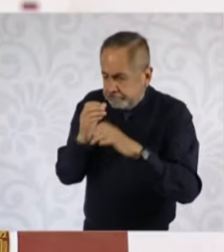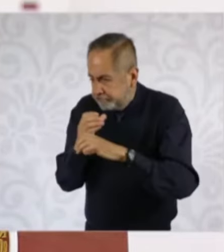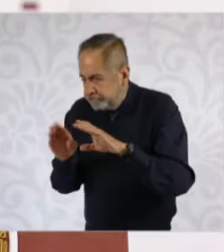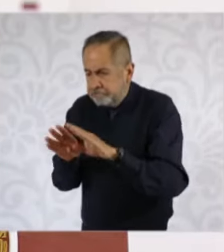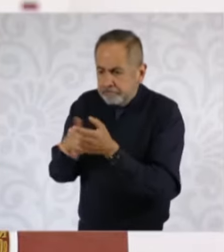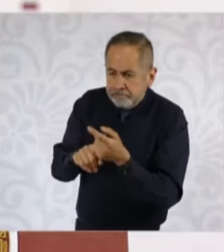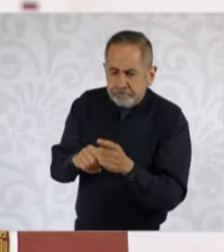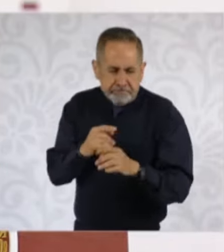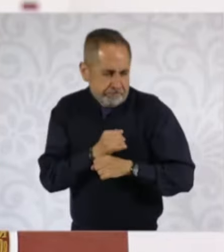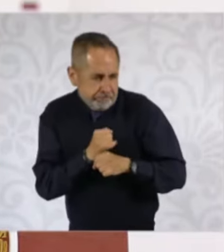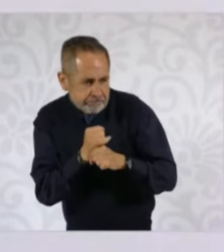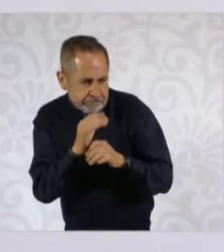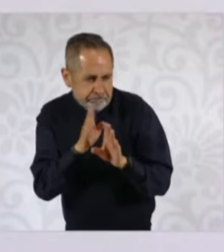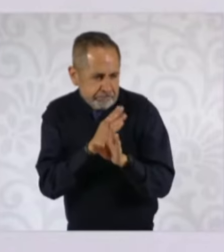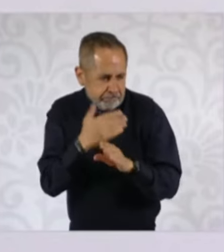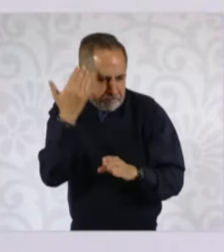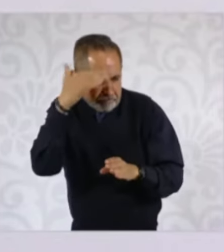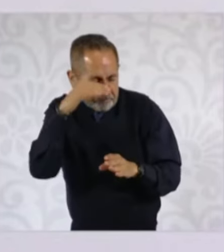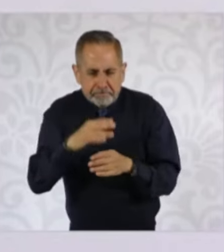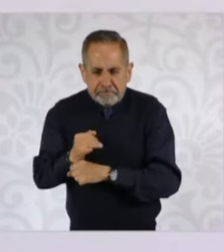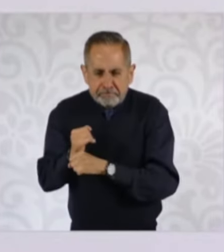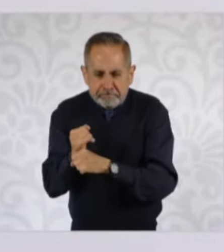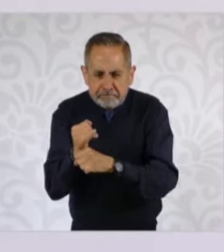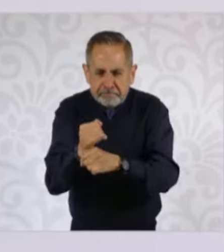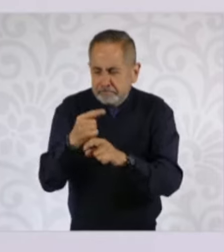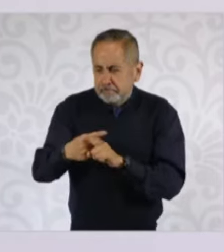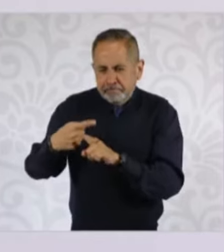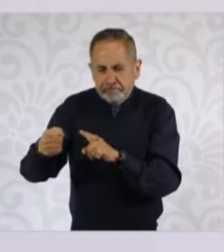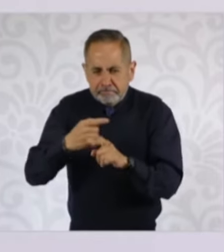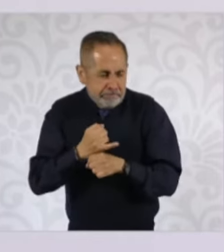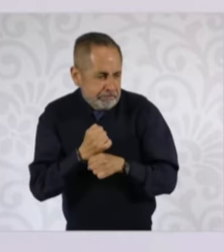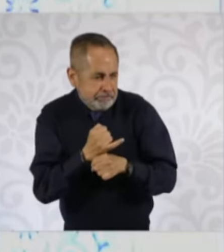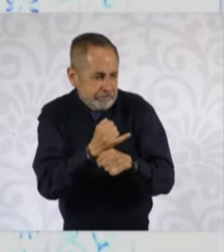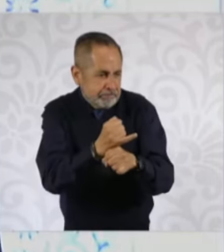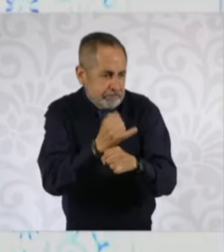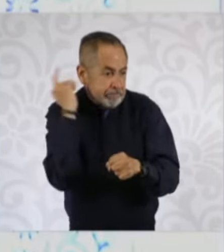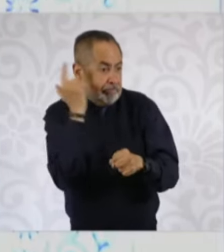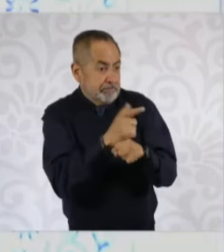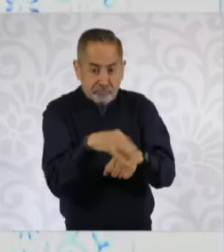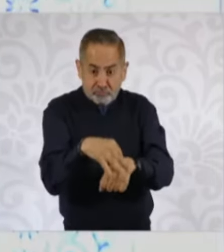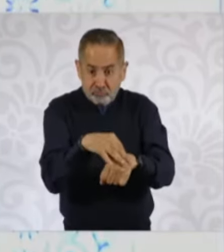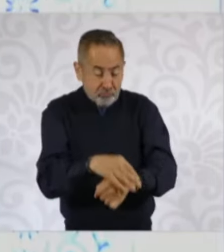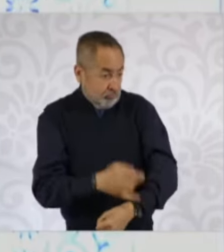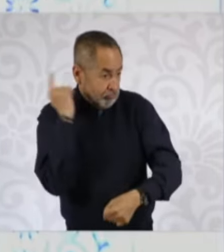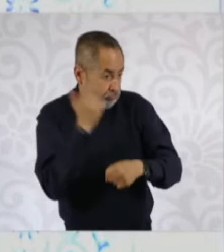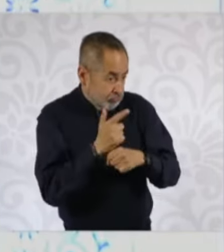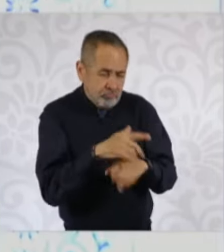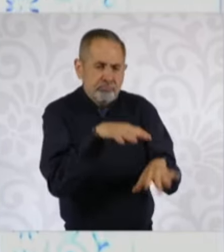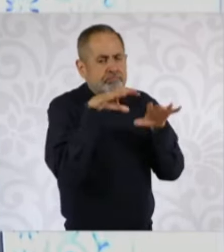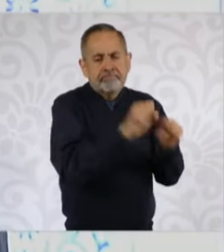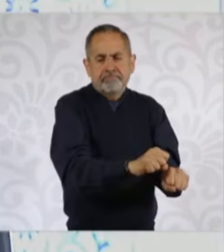inteligencia y investigación, carpetas de investigación o en el caso de flagrancia, la detención de un